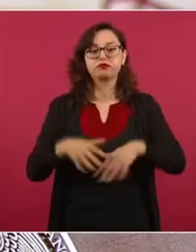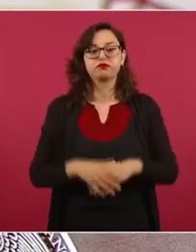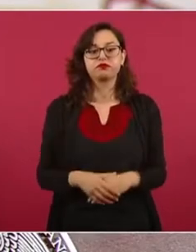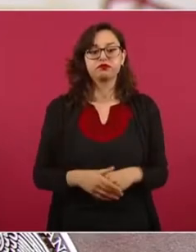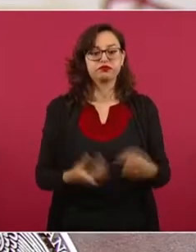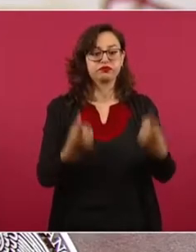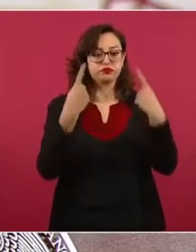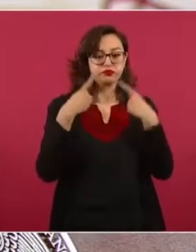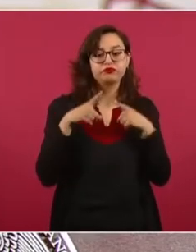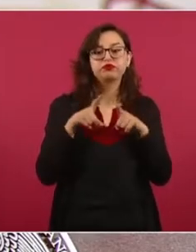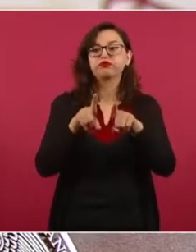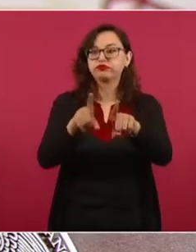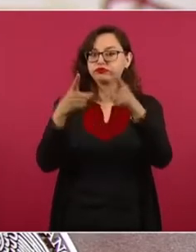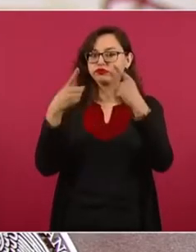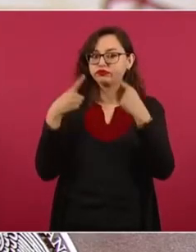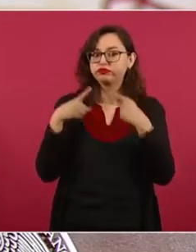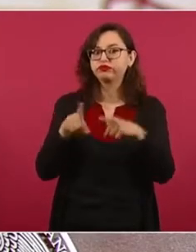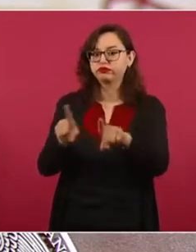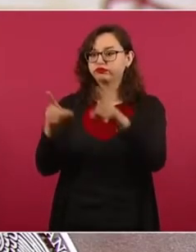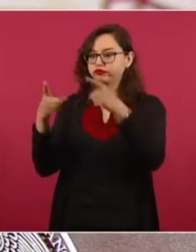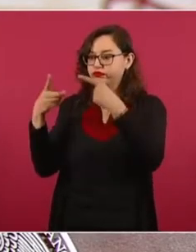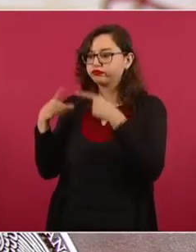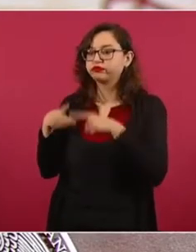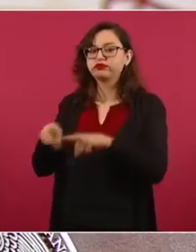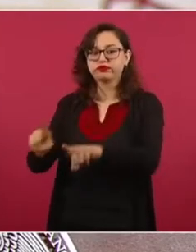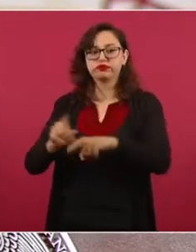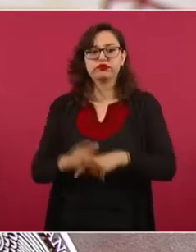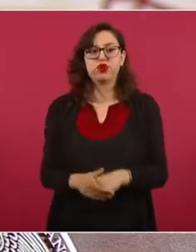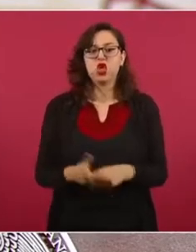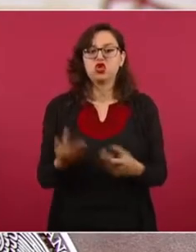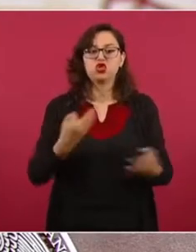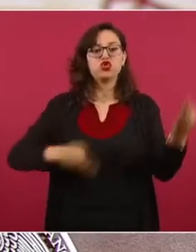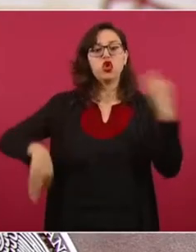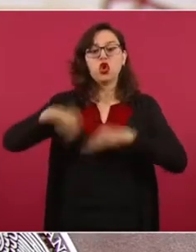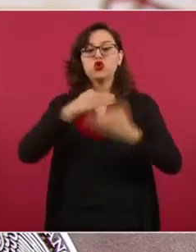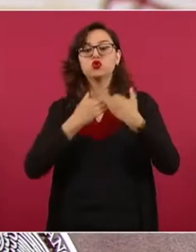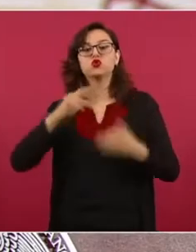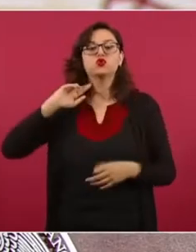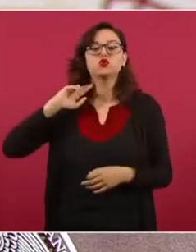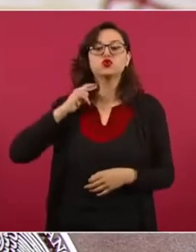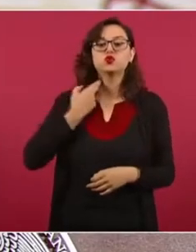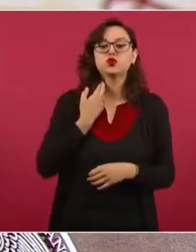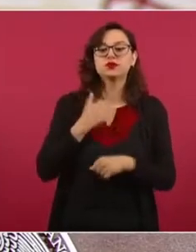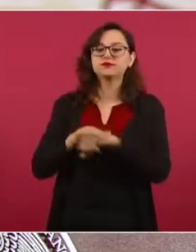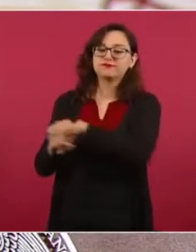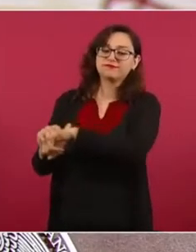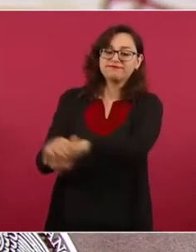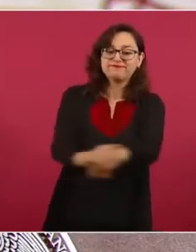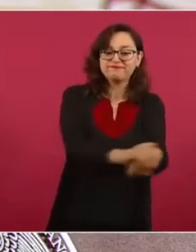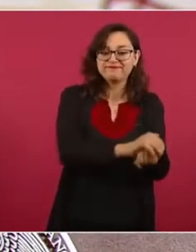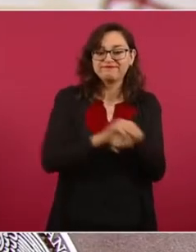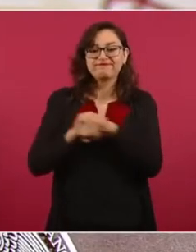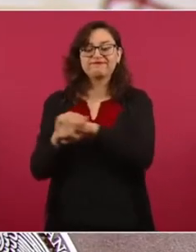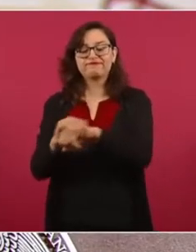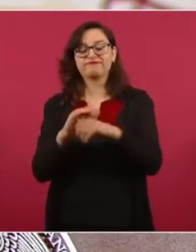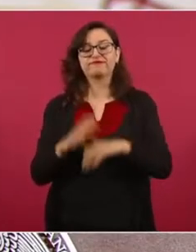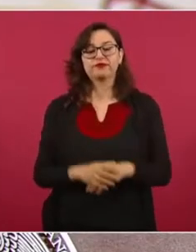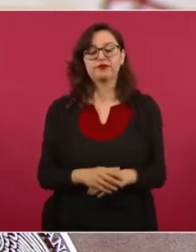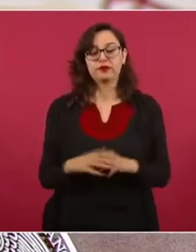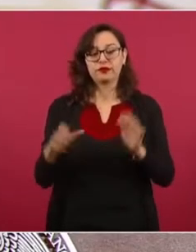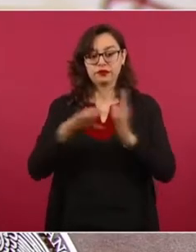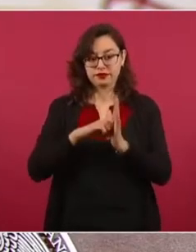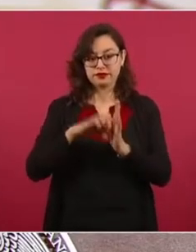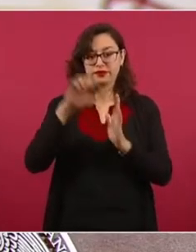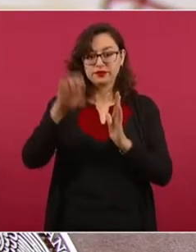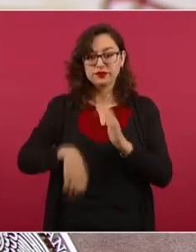por mí y por todos mis compañeros bots. En el primer ejemplo, el 24 de mayo pasado,